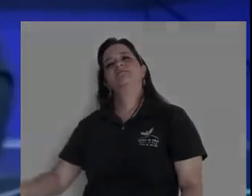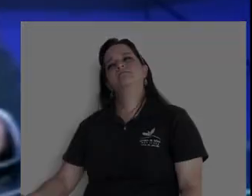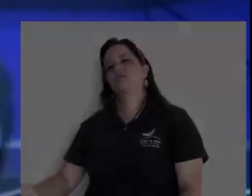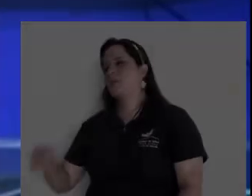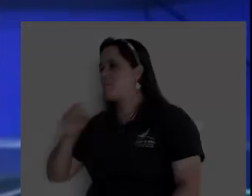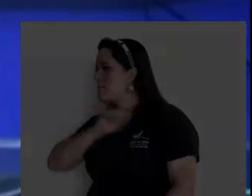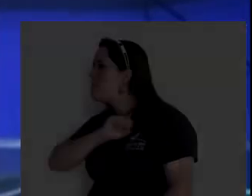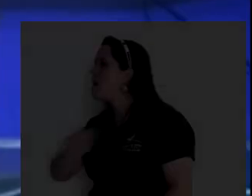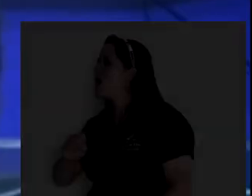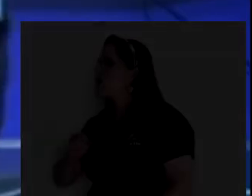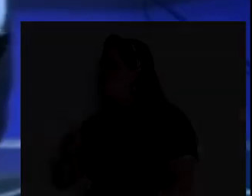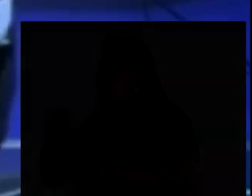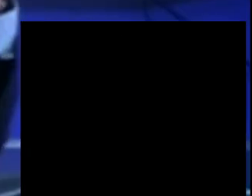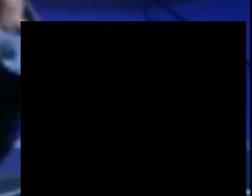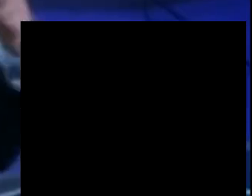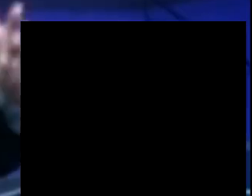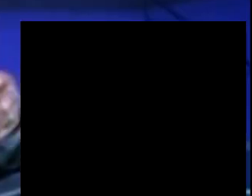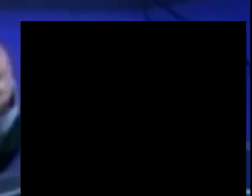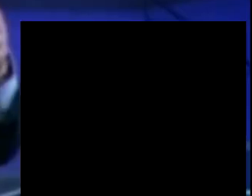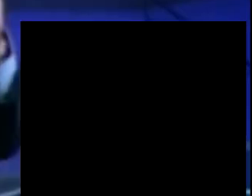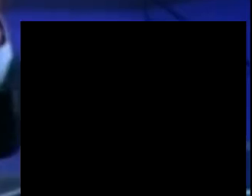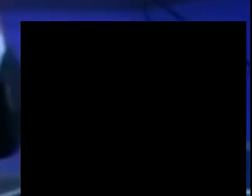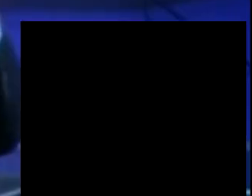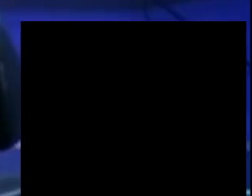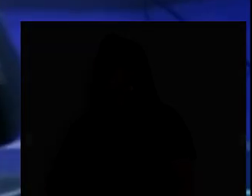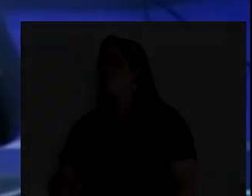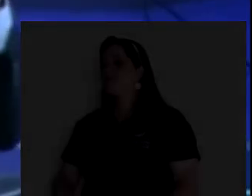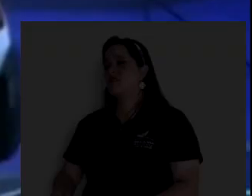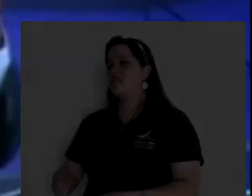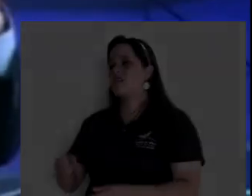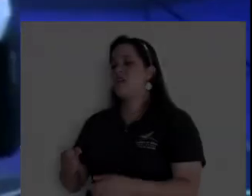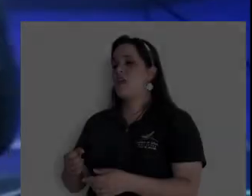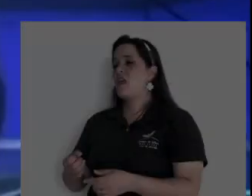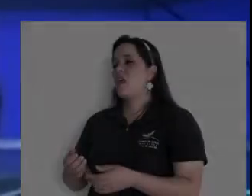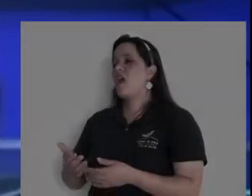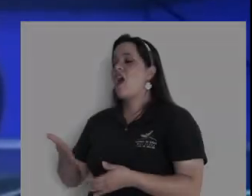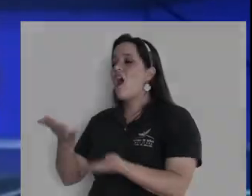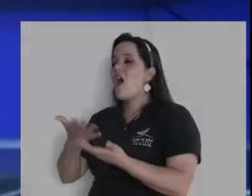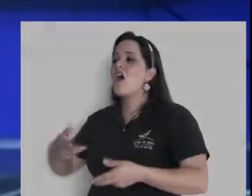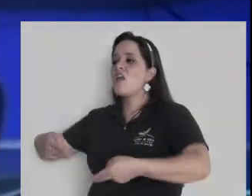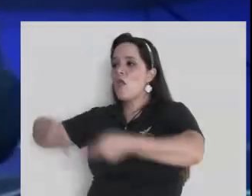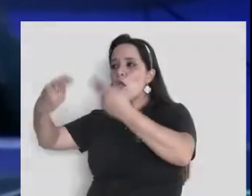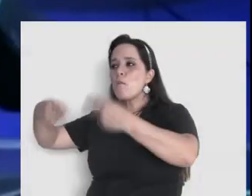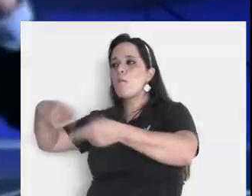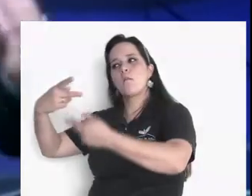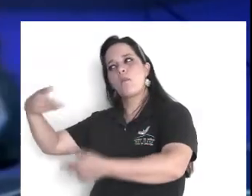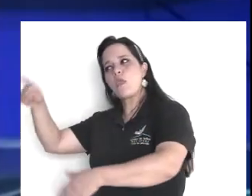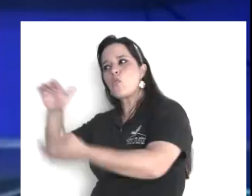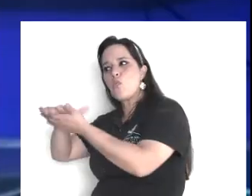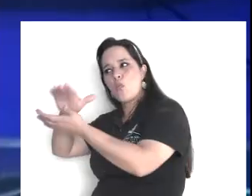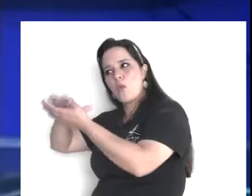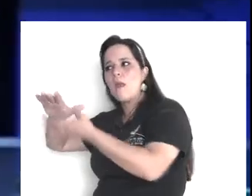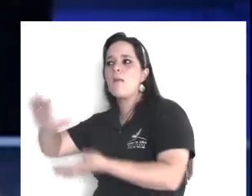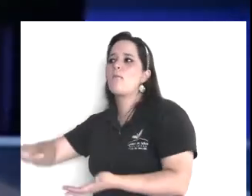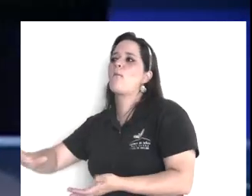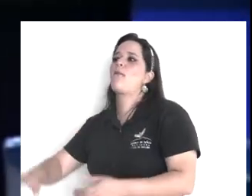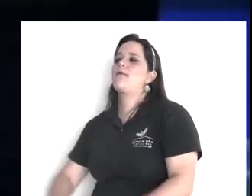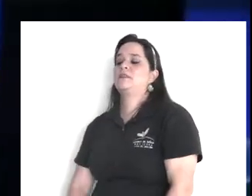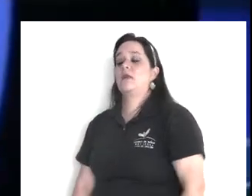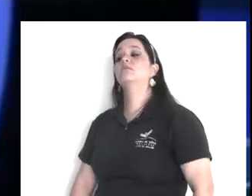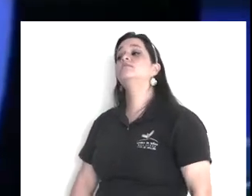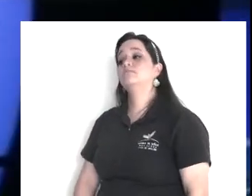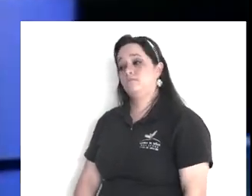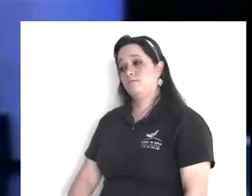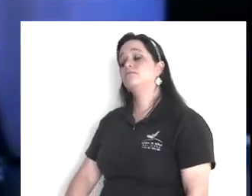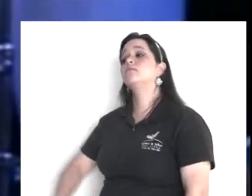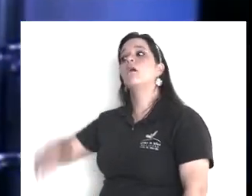y el otro está allí, creyéndose todo, y eso que es el gerente, alguien entendido, sabio, que sabe liderar, y